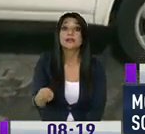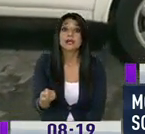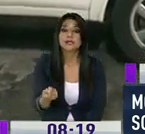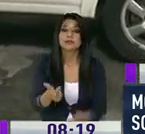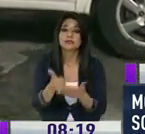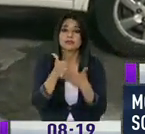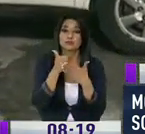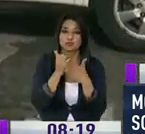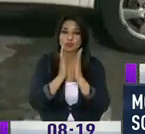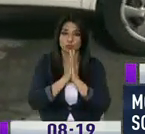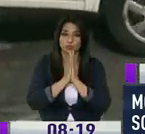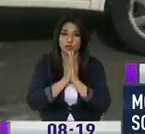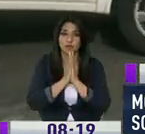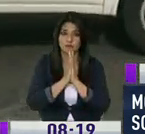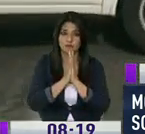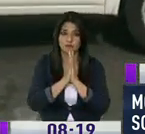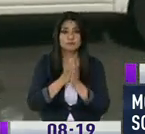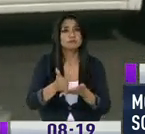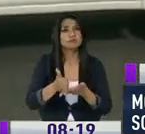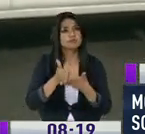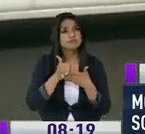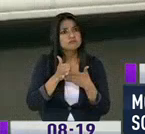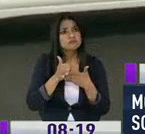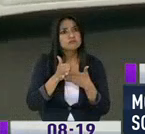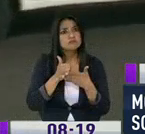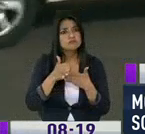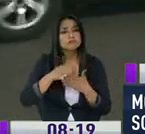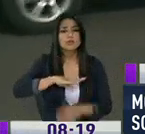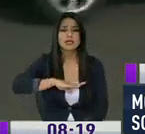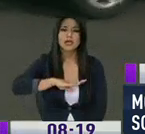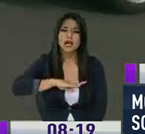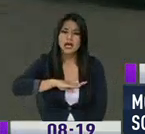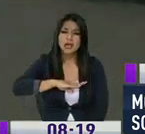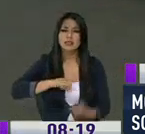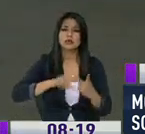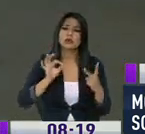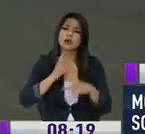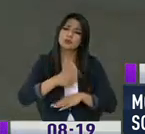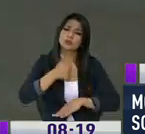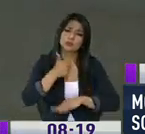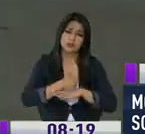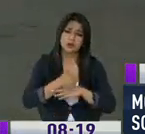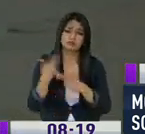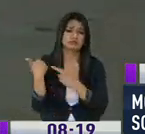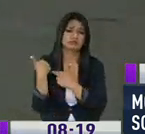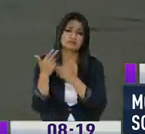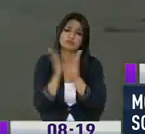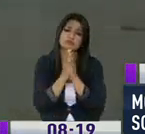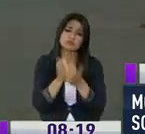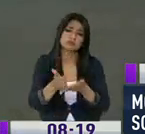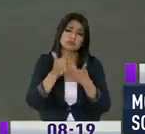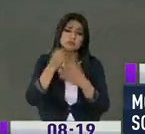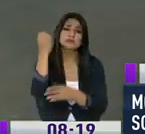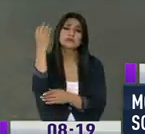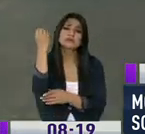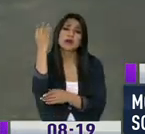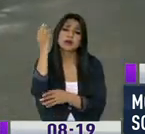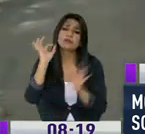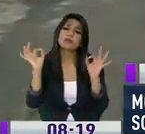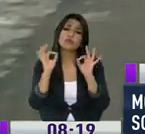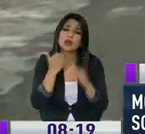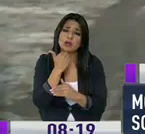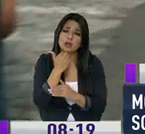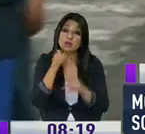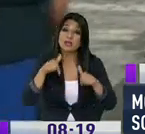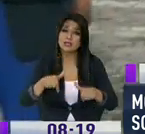A través de esto nos puede ayudar el señor alcalde, las autoridades que están competentes. Que nos ayuden con un semáforo. Y también es lo que pasa que hay